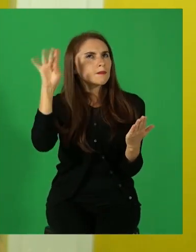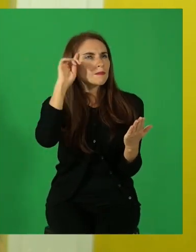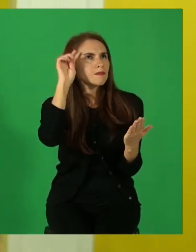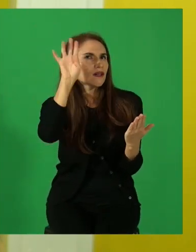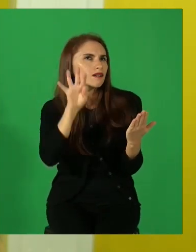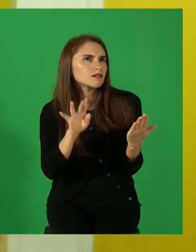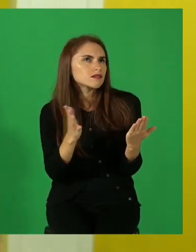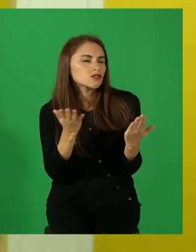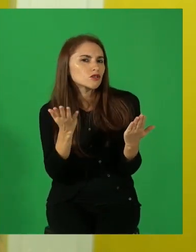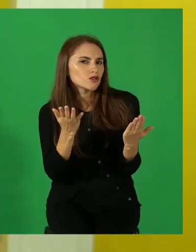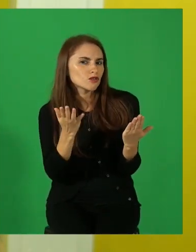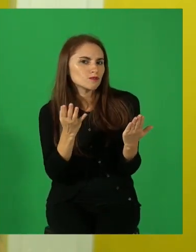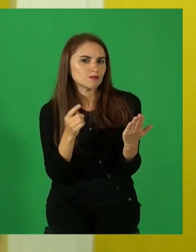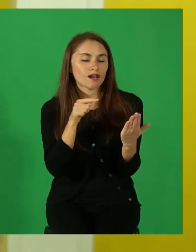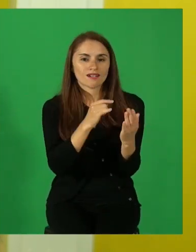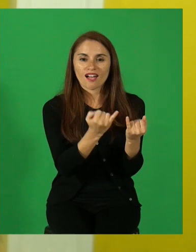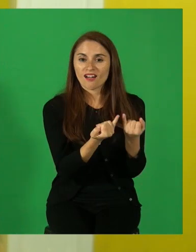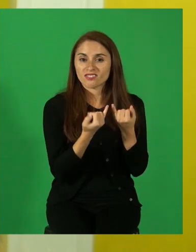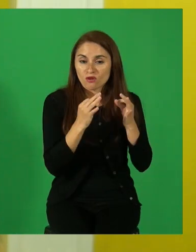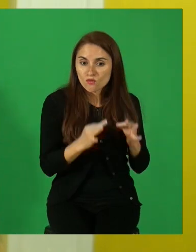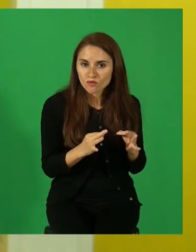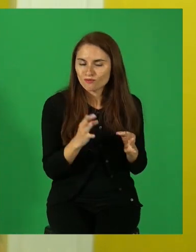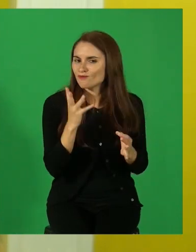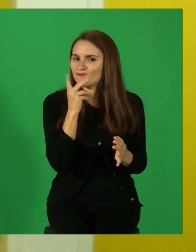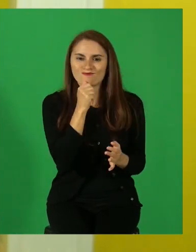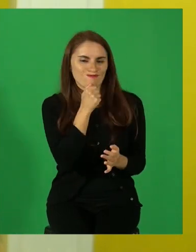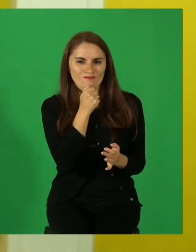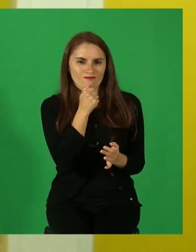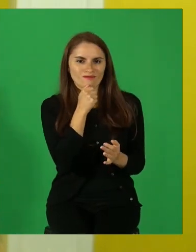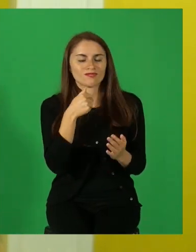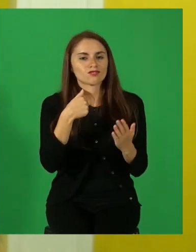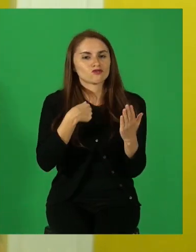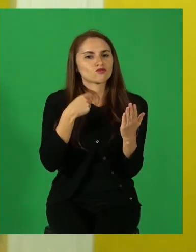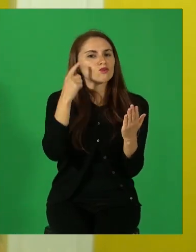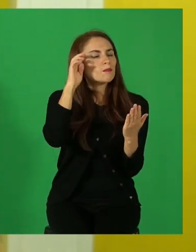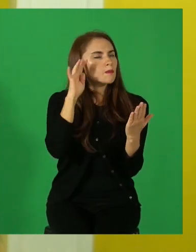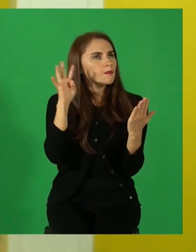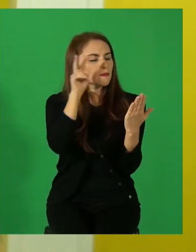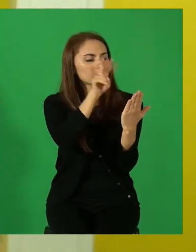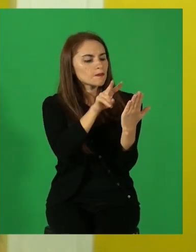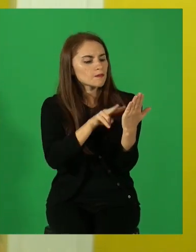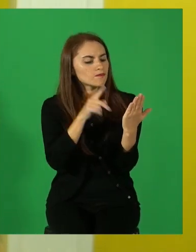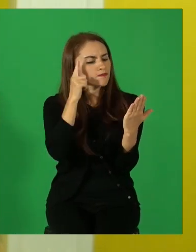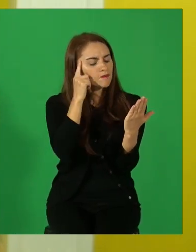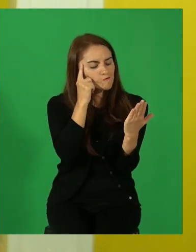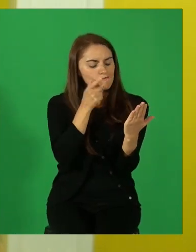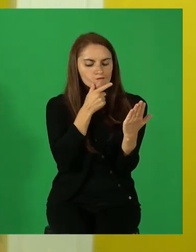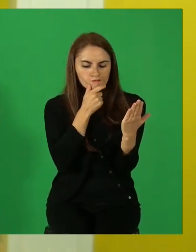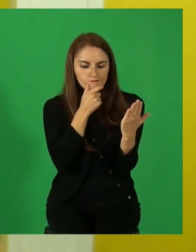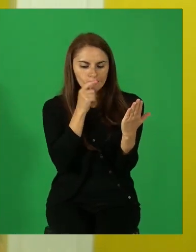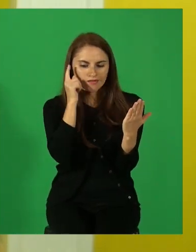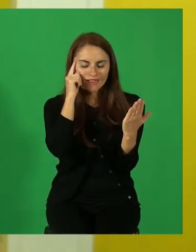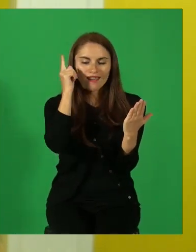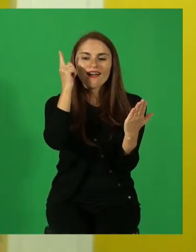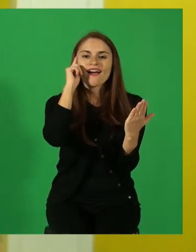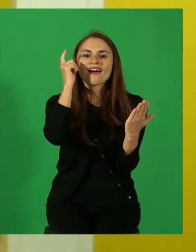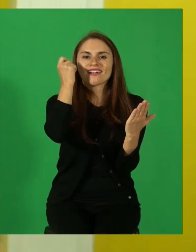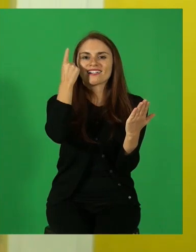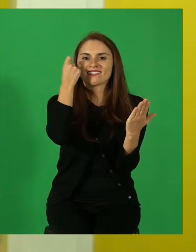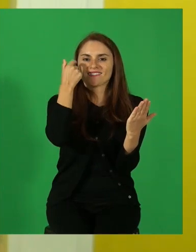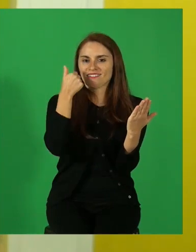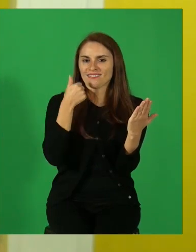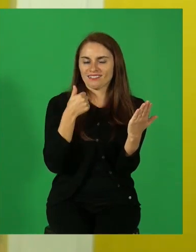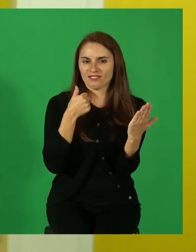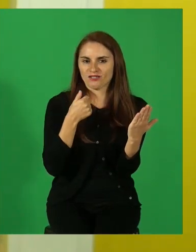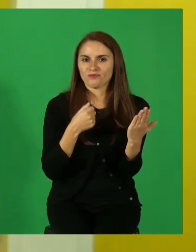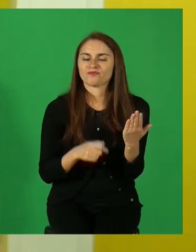No está dicho directamente de cómo es, pero tú lo concluyes o lo deduces o lo